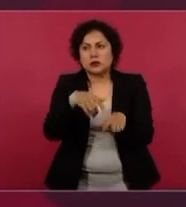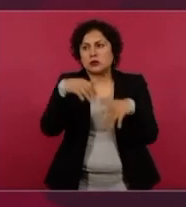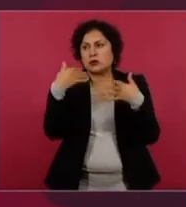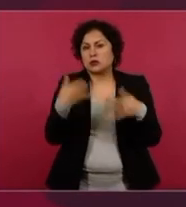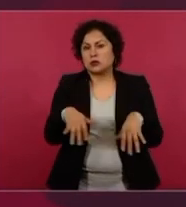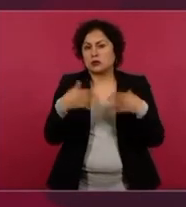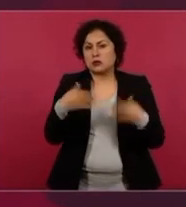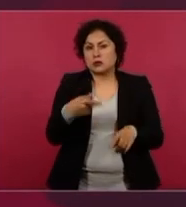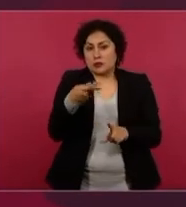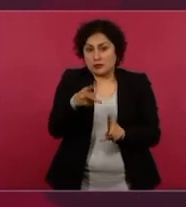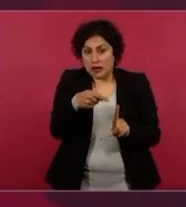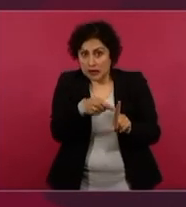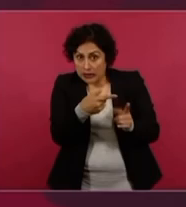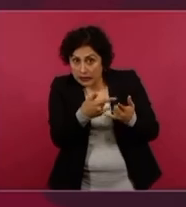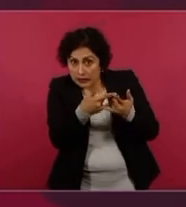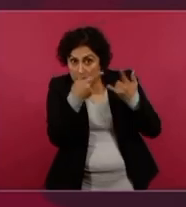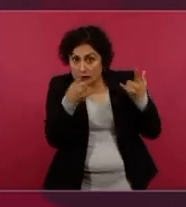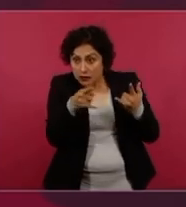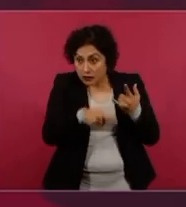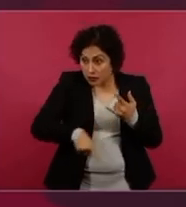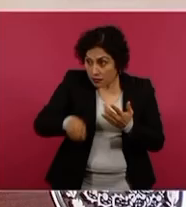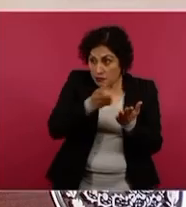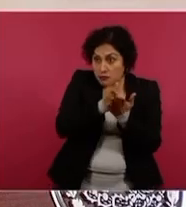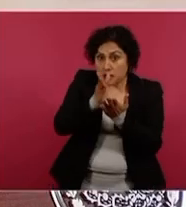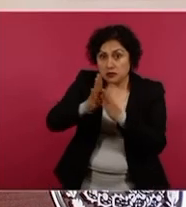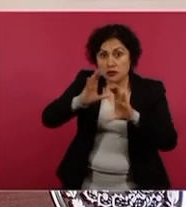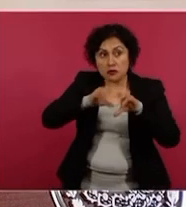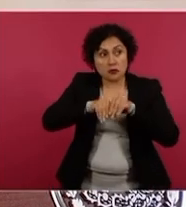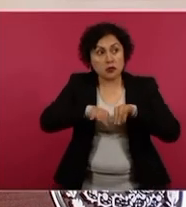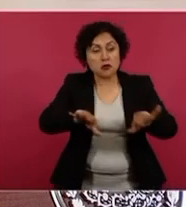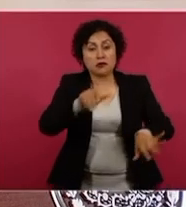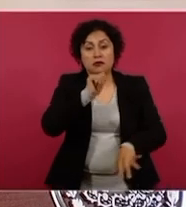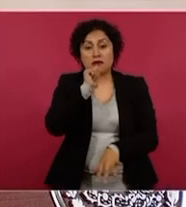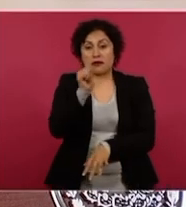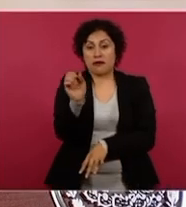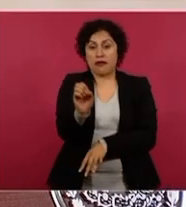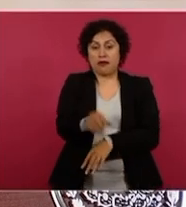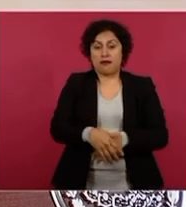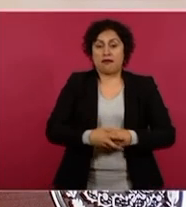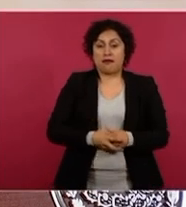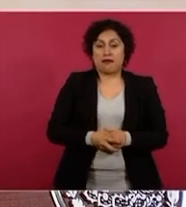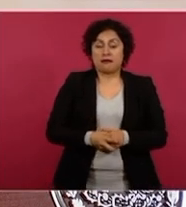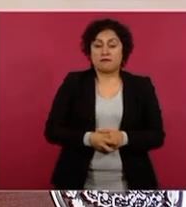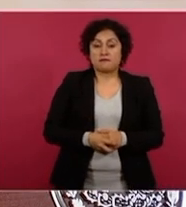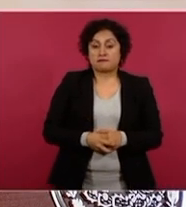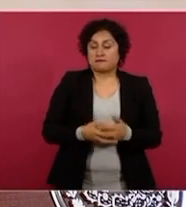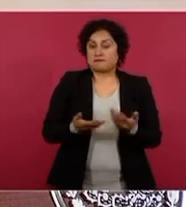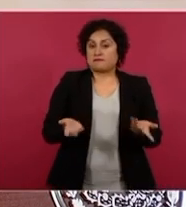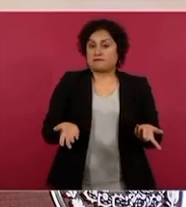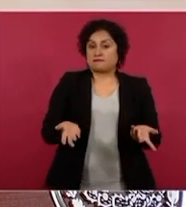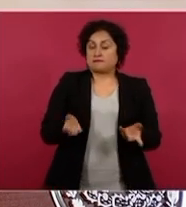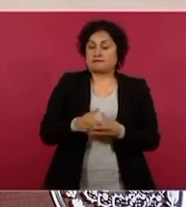y está